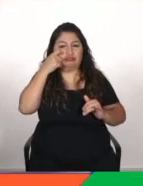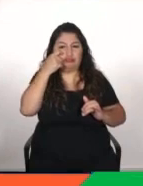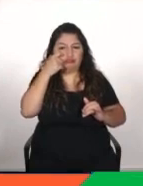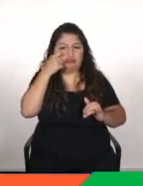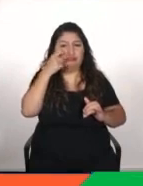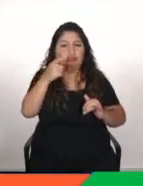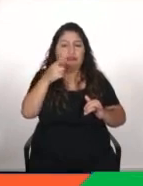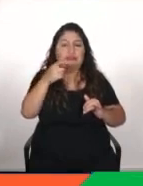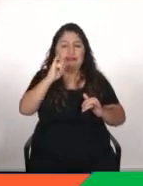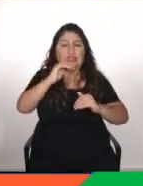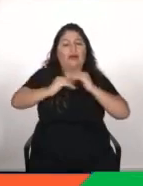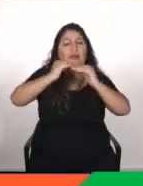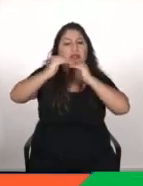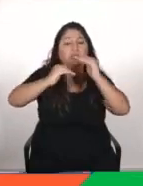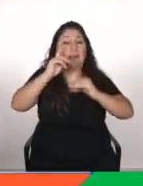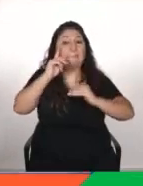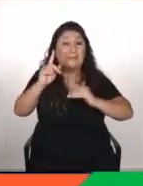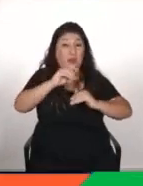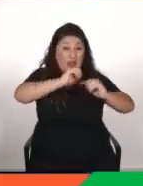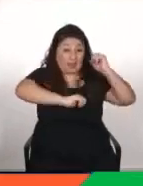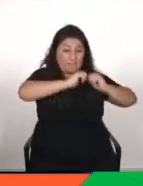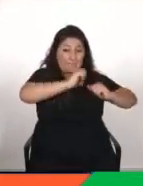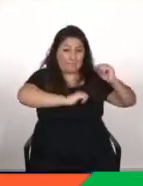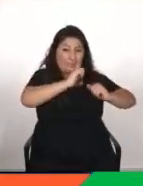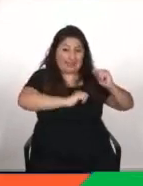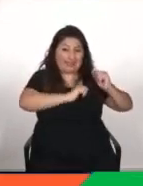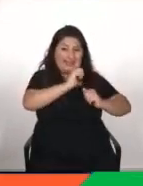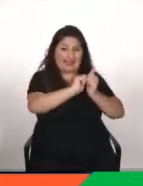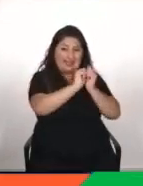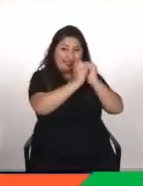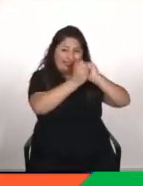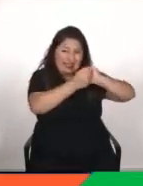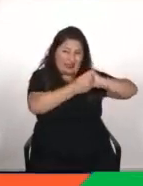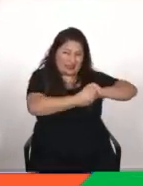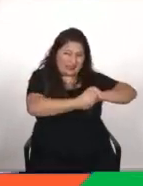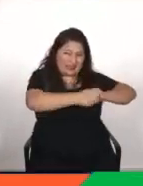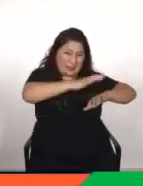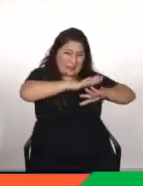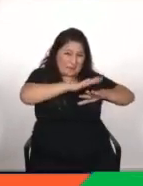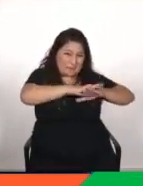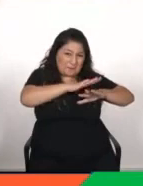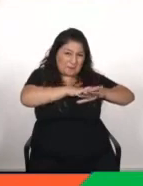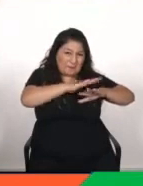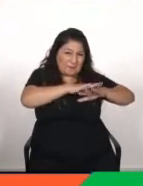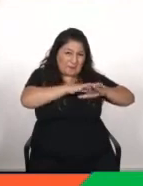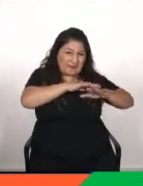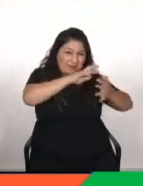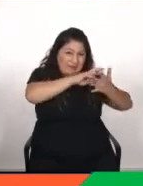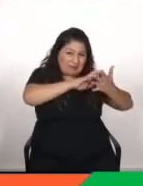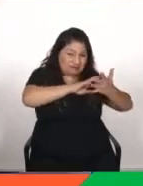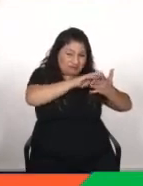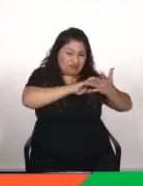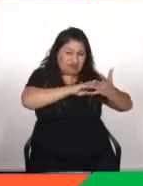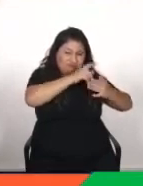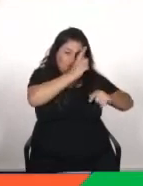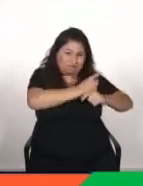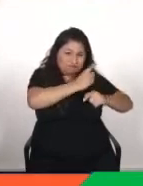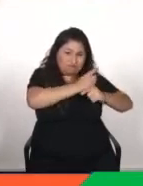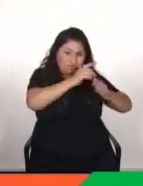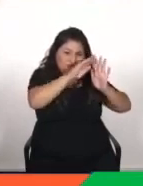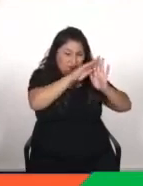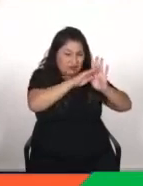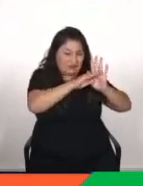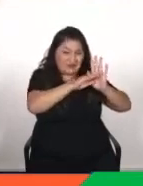una máquina, un ordenador es muy complicado traducir en reglas en un algoritmo exactamente lo que es conducir un coche es tener en cuenta todo lo que